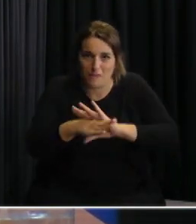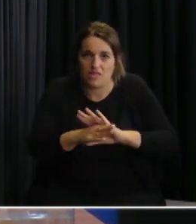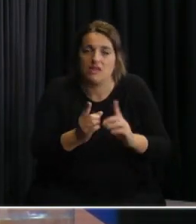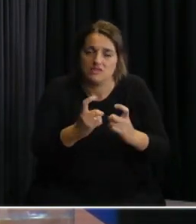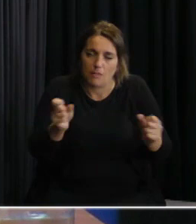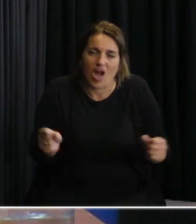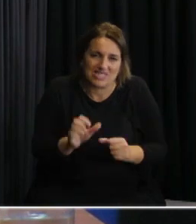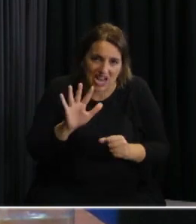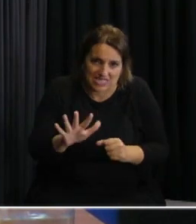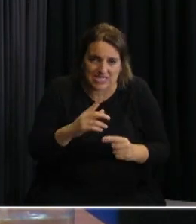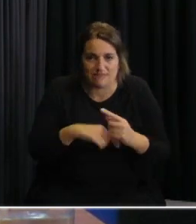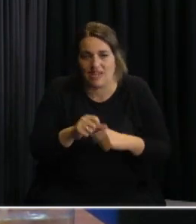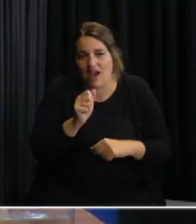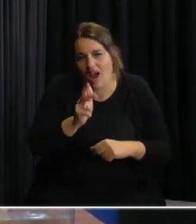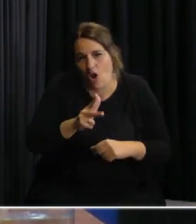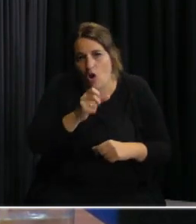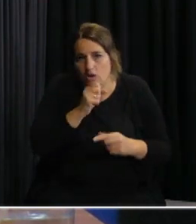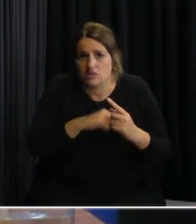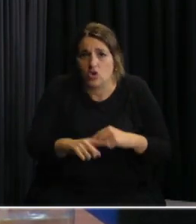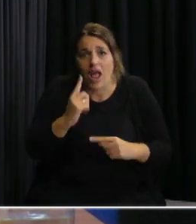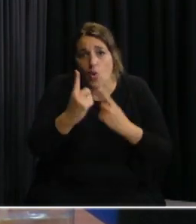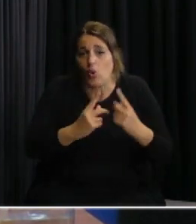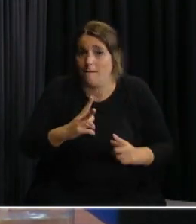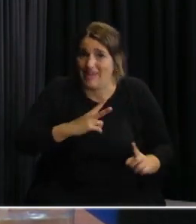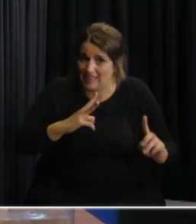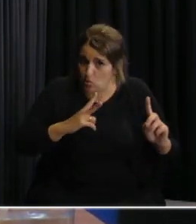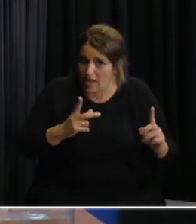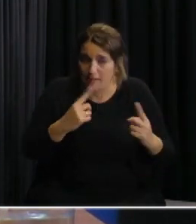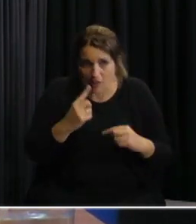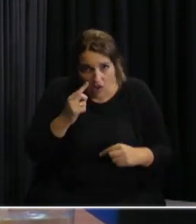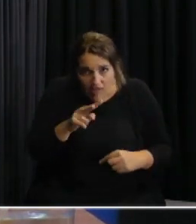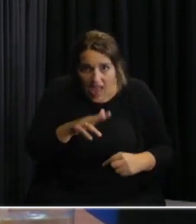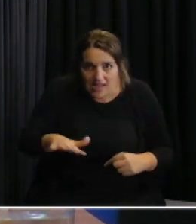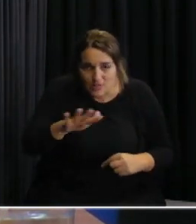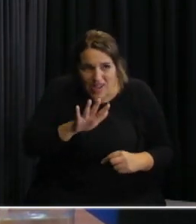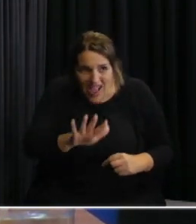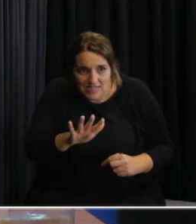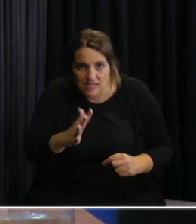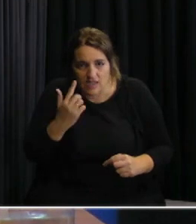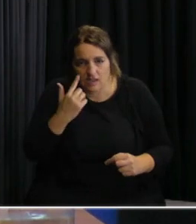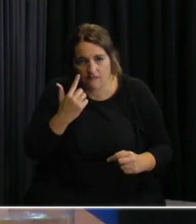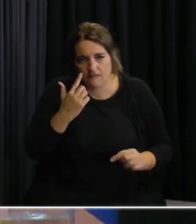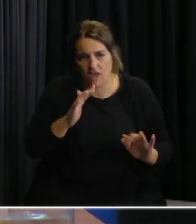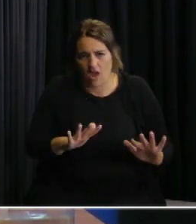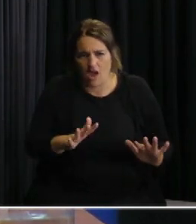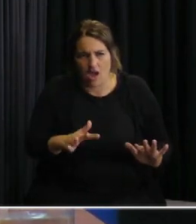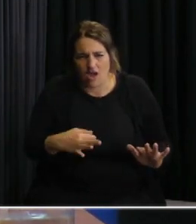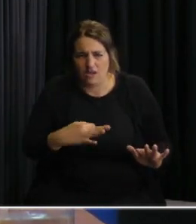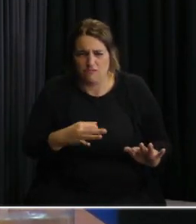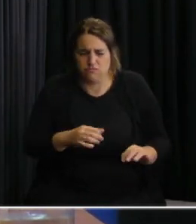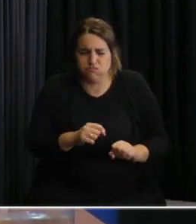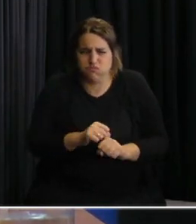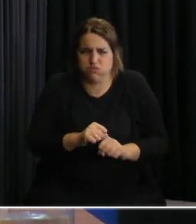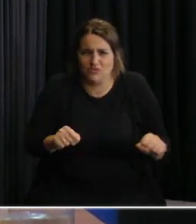de larga estadía que si bien son centros particulares cuando uno ve las condiciones en las que está viviendo uno dice esto no puede